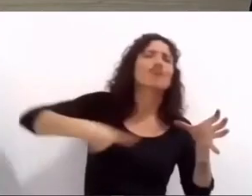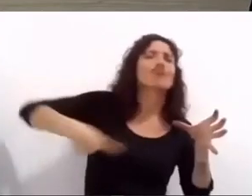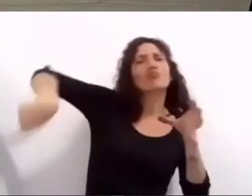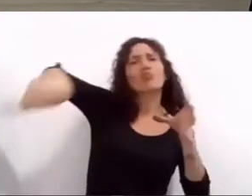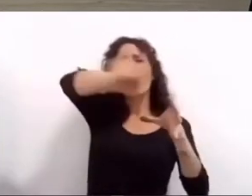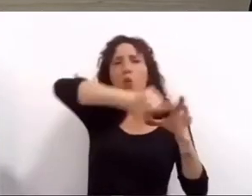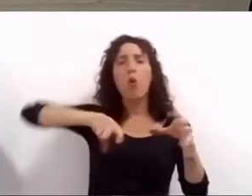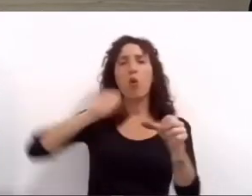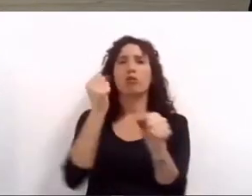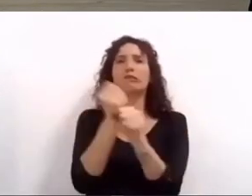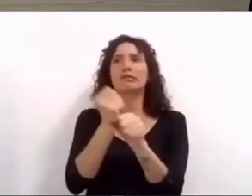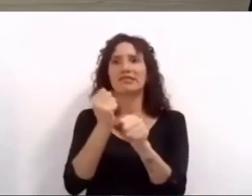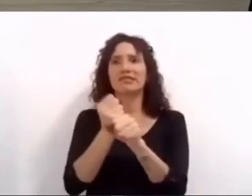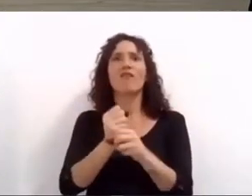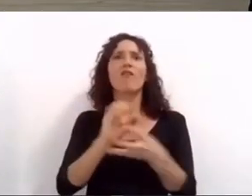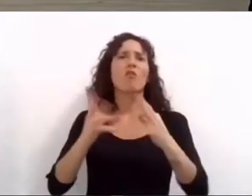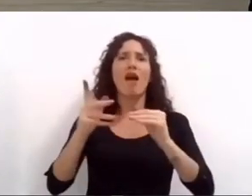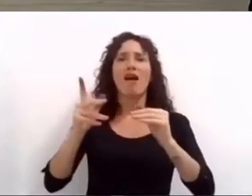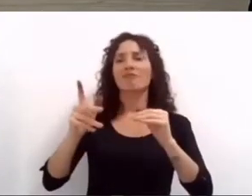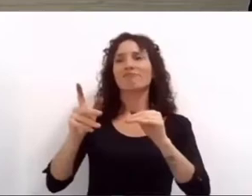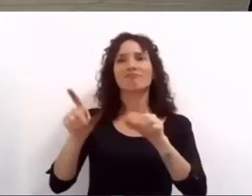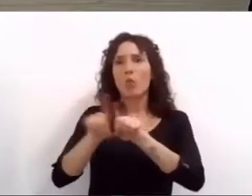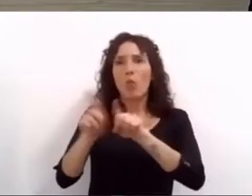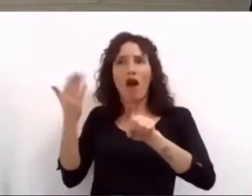triplicar la asistencia alimentaria